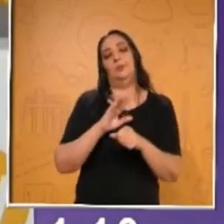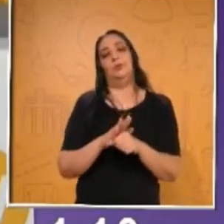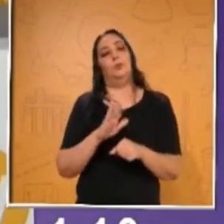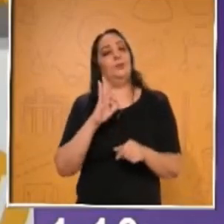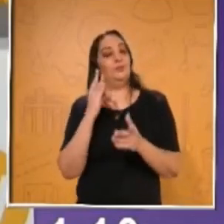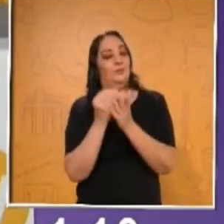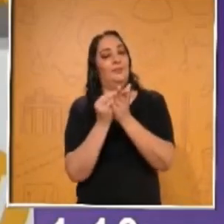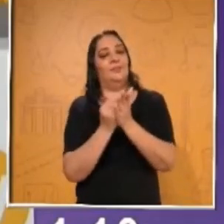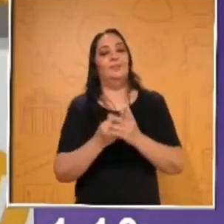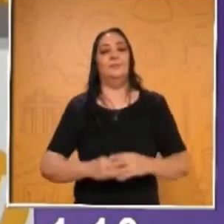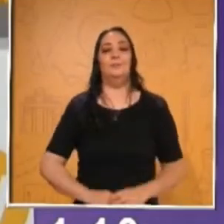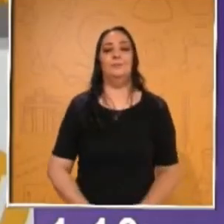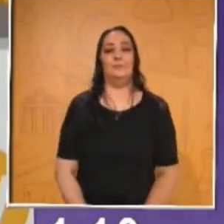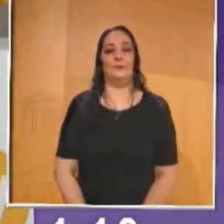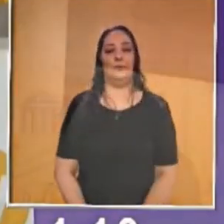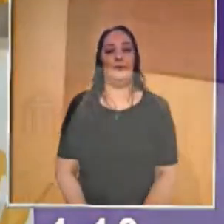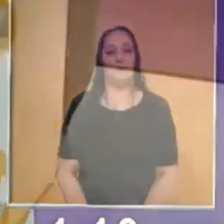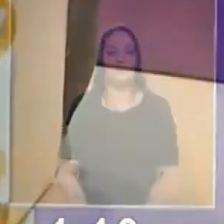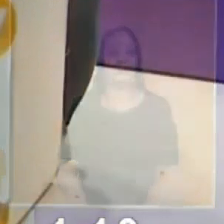regresamos.